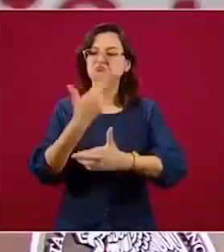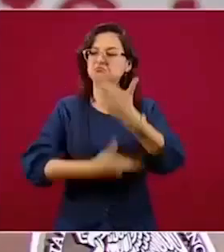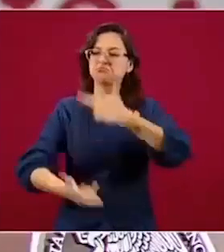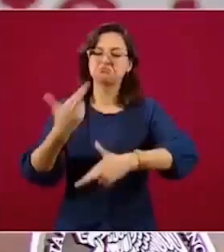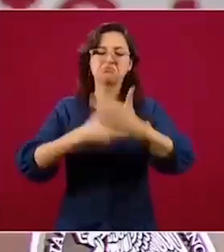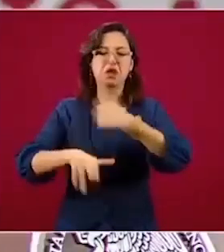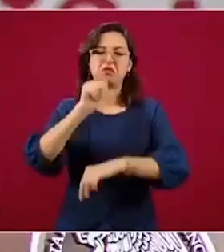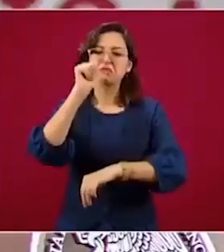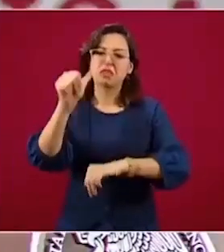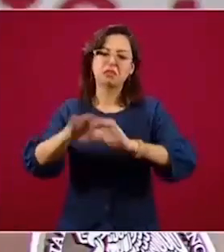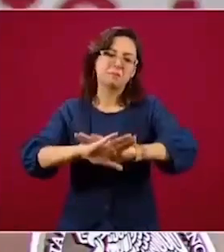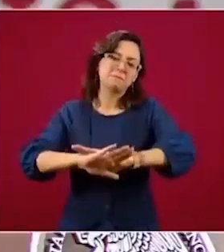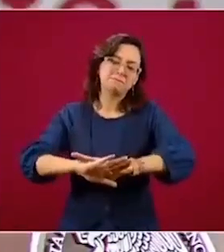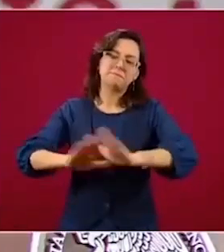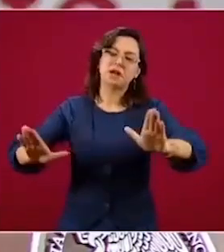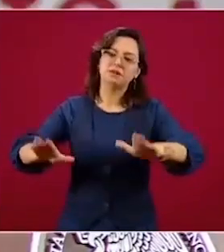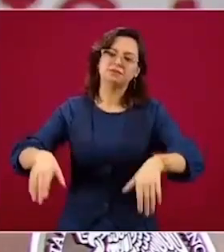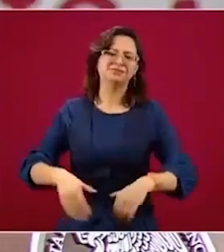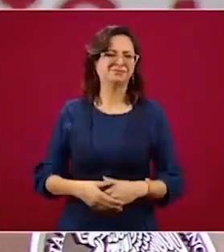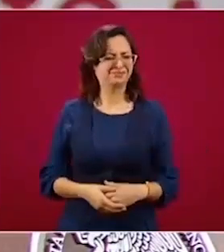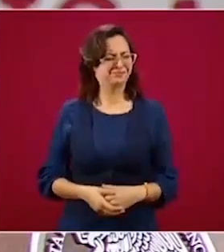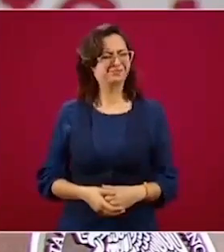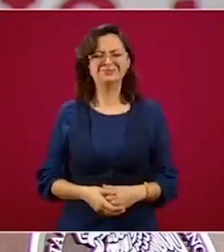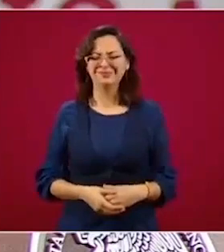y dijimos no,